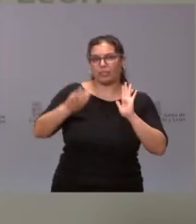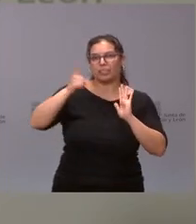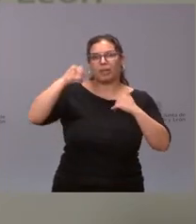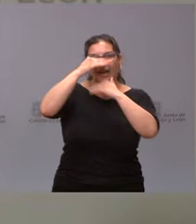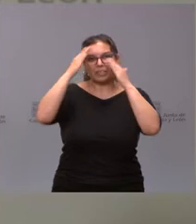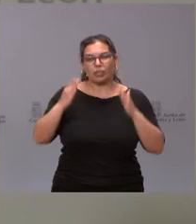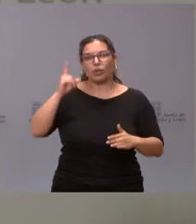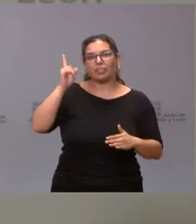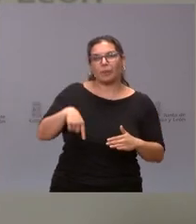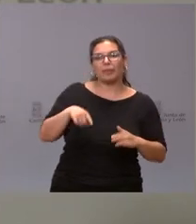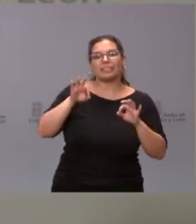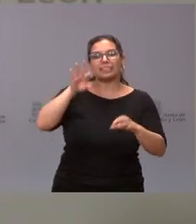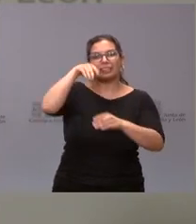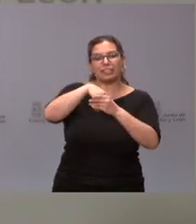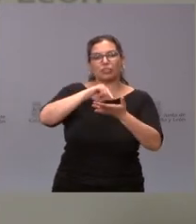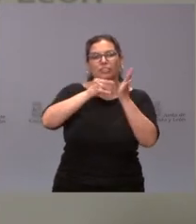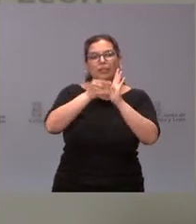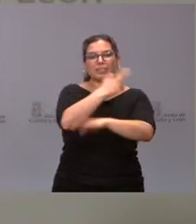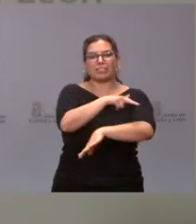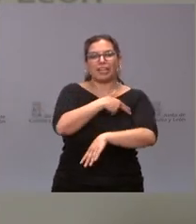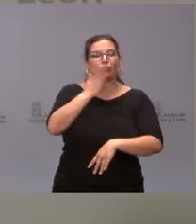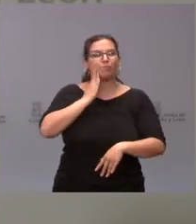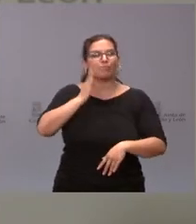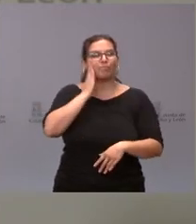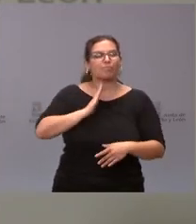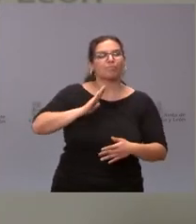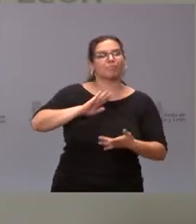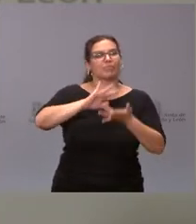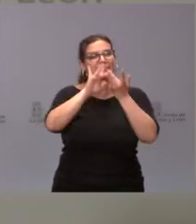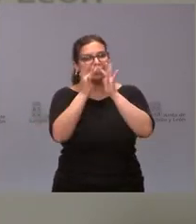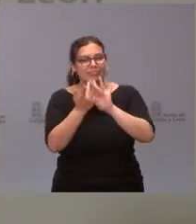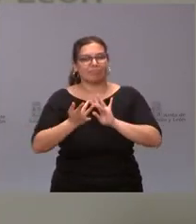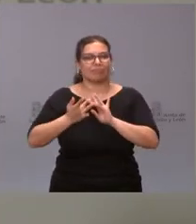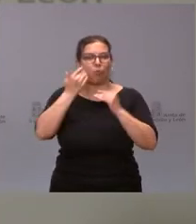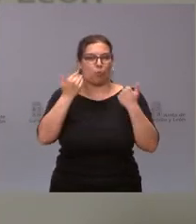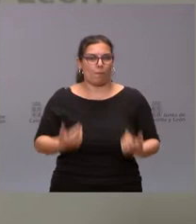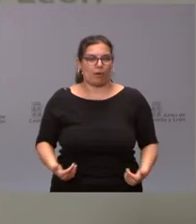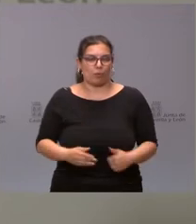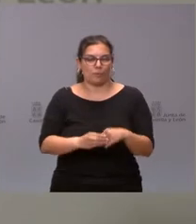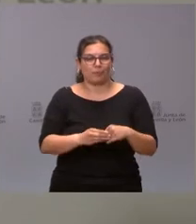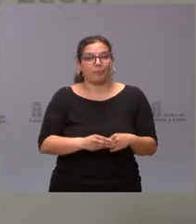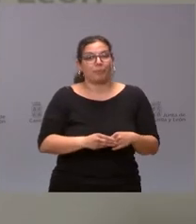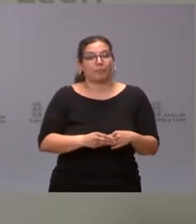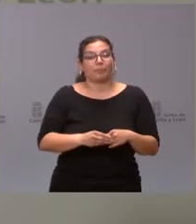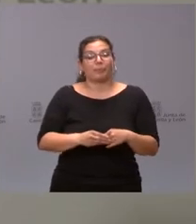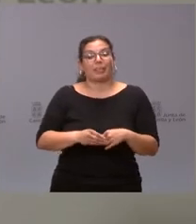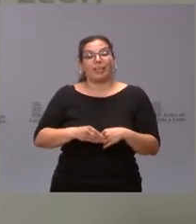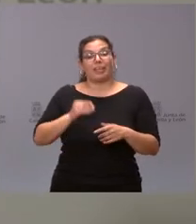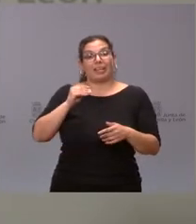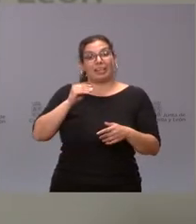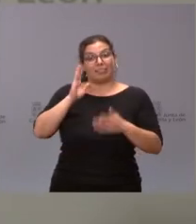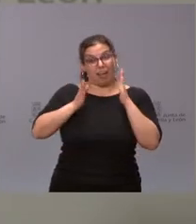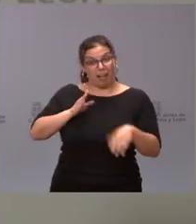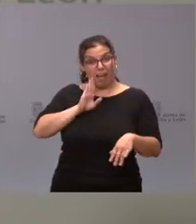humanización del sistema sanitario y con los pacientes oncológicos. El tratamiento de prontoterapia permite una